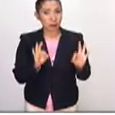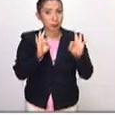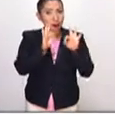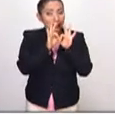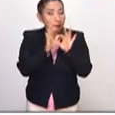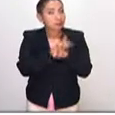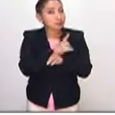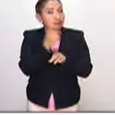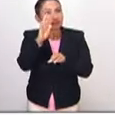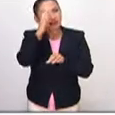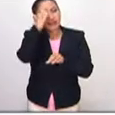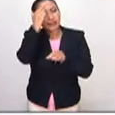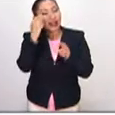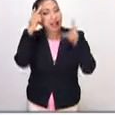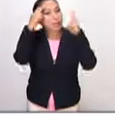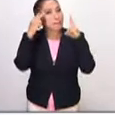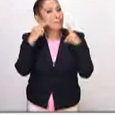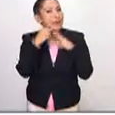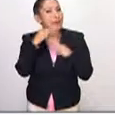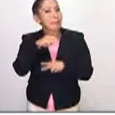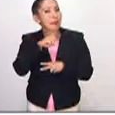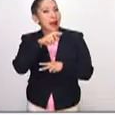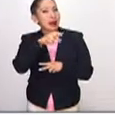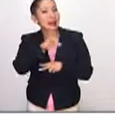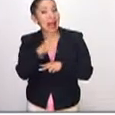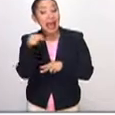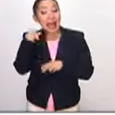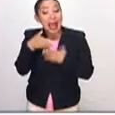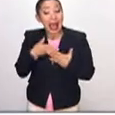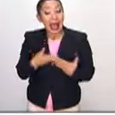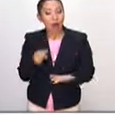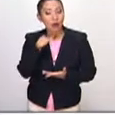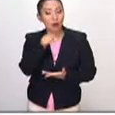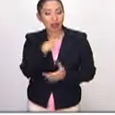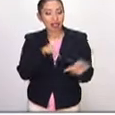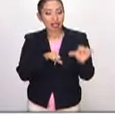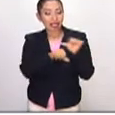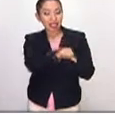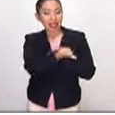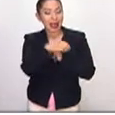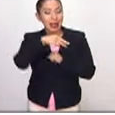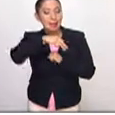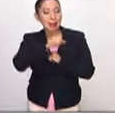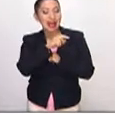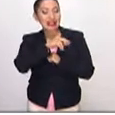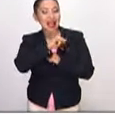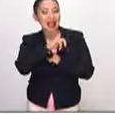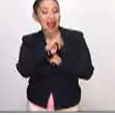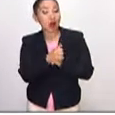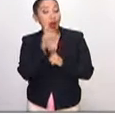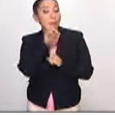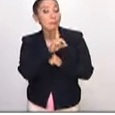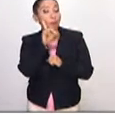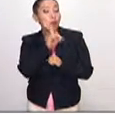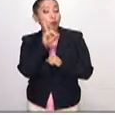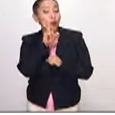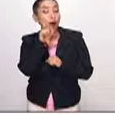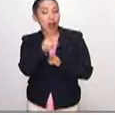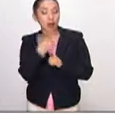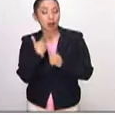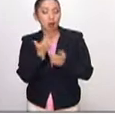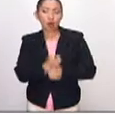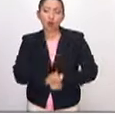nos recuerda a la Virgen María, simplemente que en este caso, esa imagen mariana se convierte en una mujer que, con gran dolor,